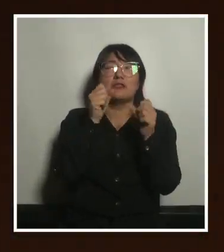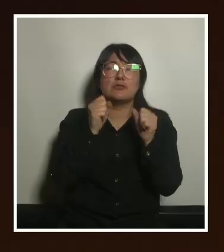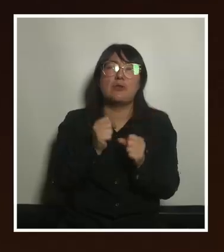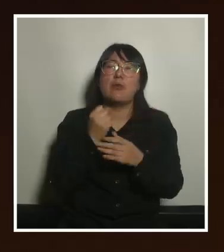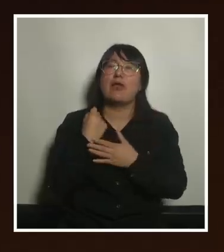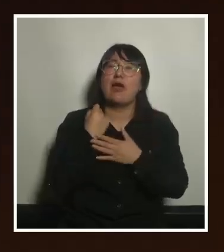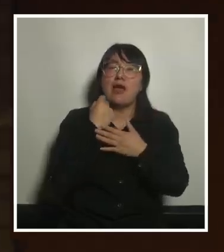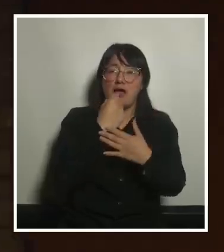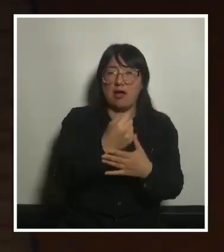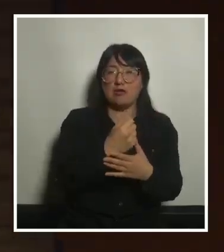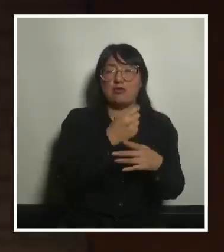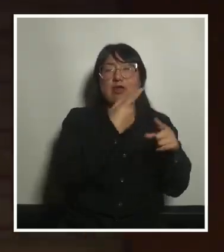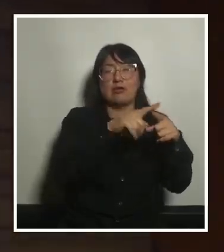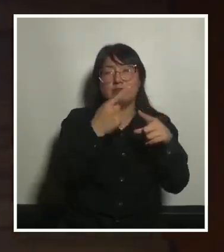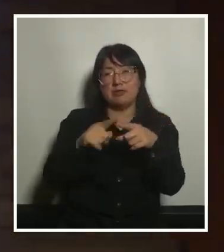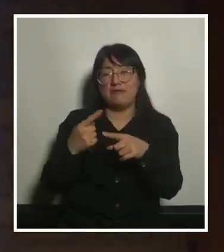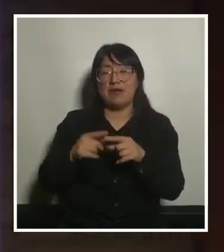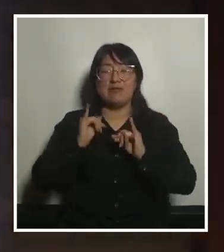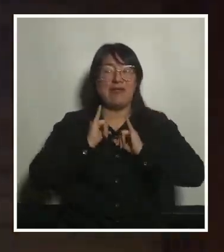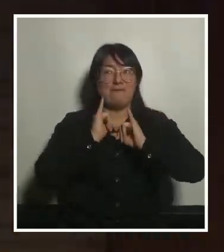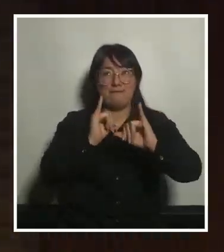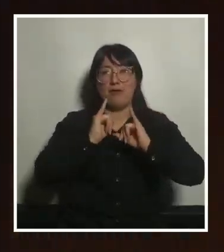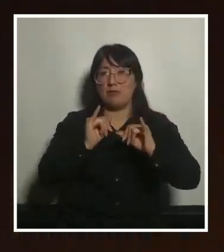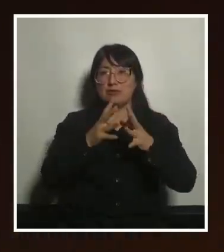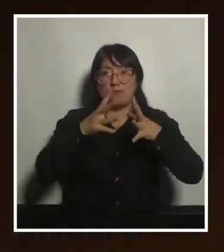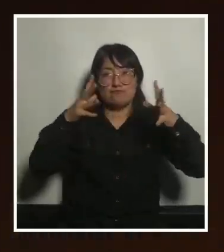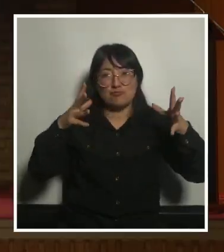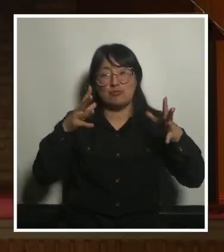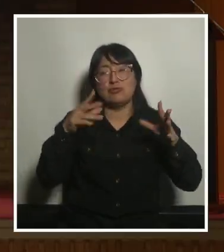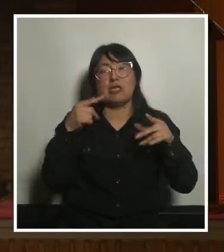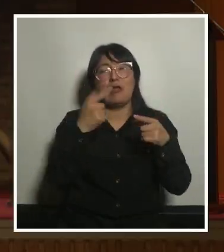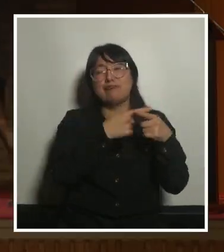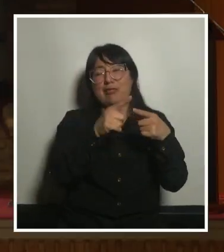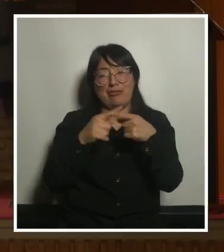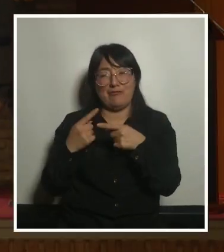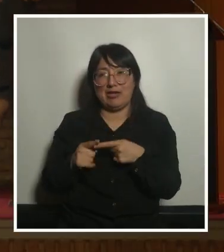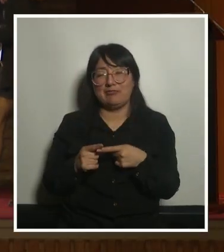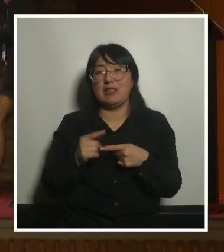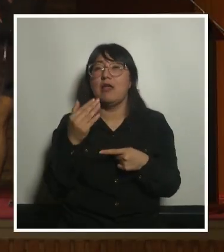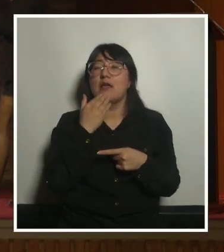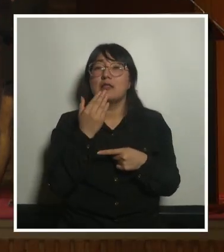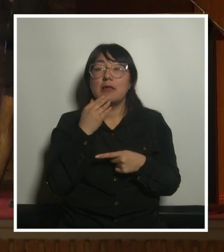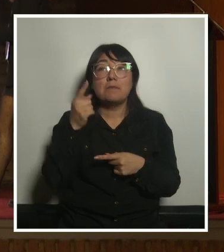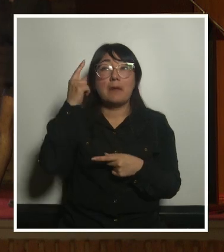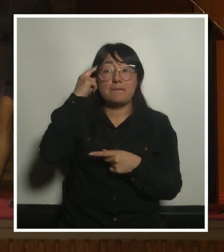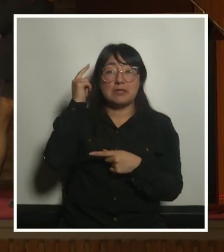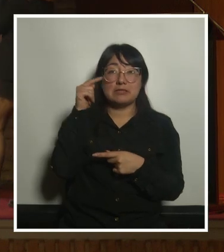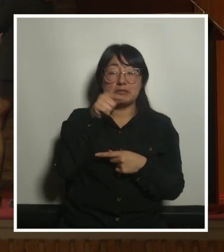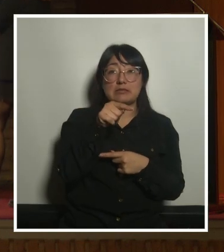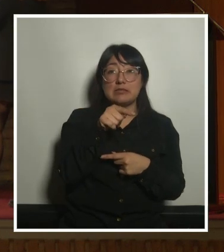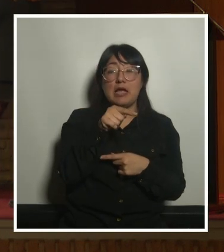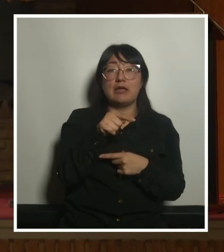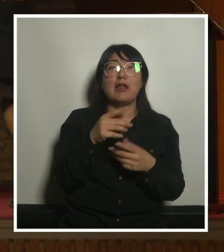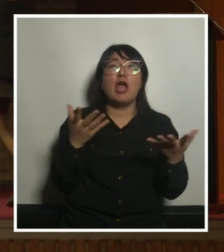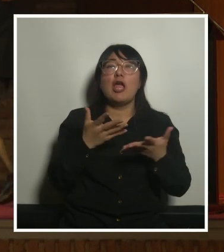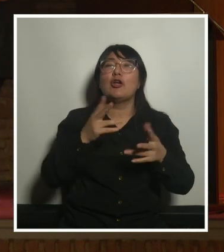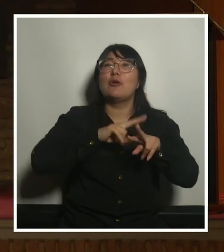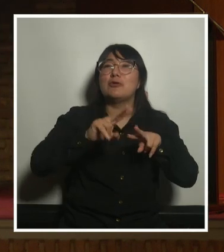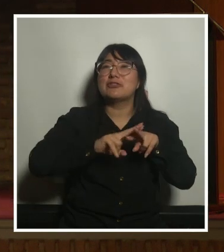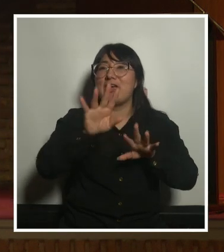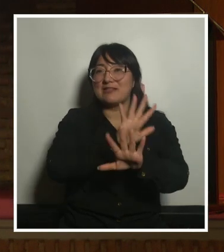escalas con más o menos información estadística o georreferenciada y también que tiene en cuenta la heterogeneidad de cuidados